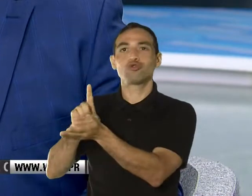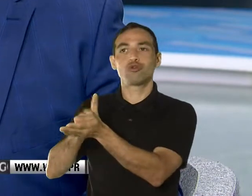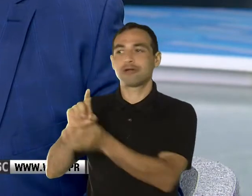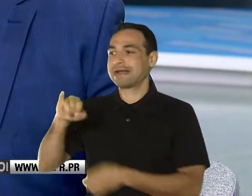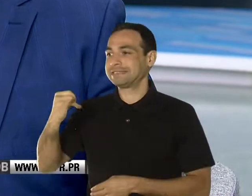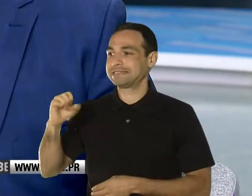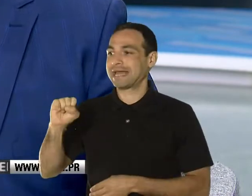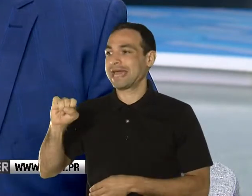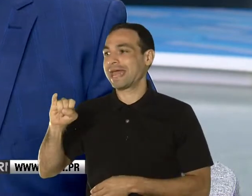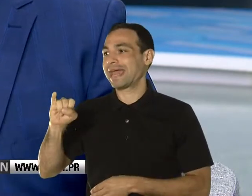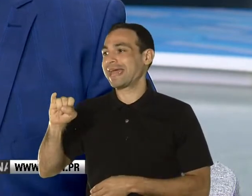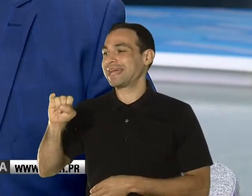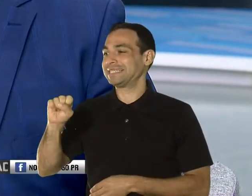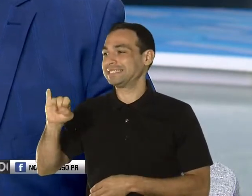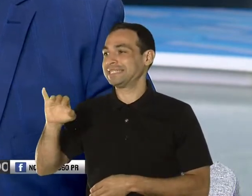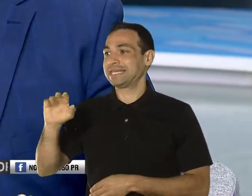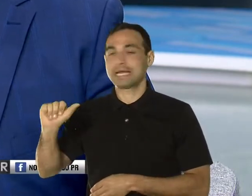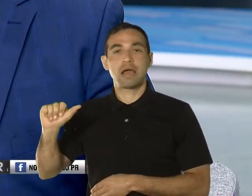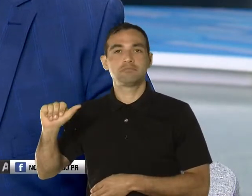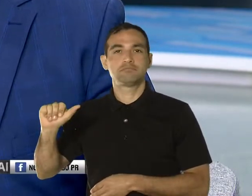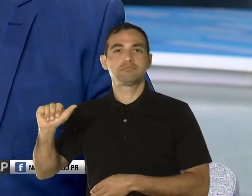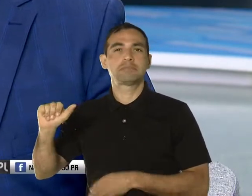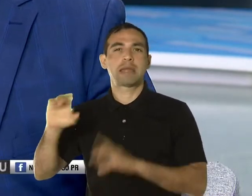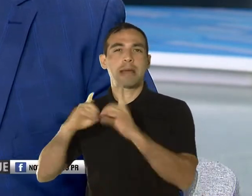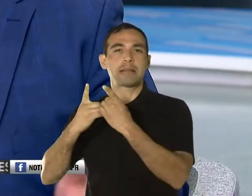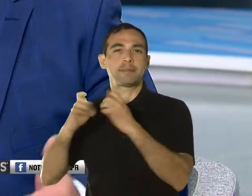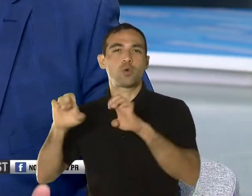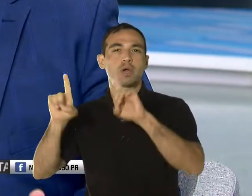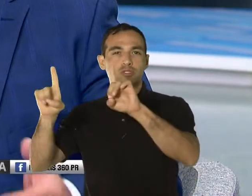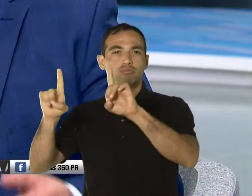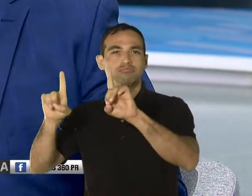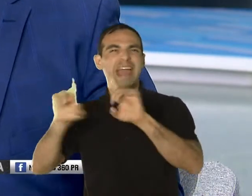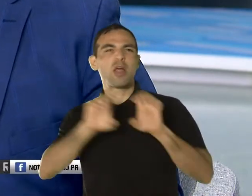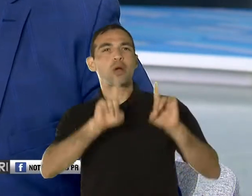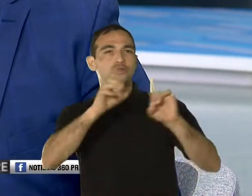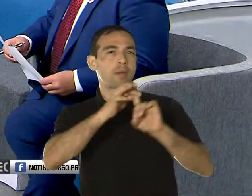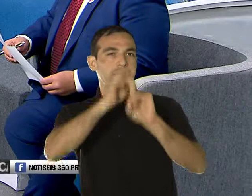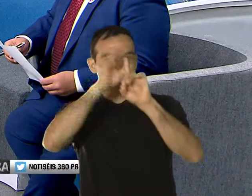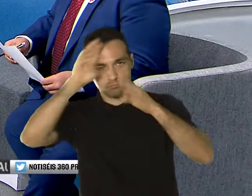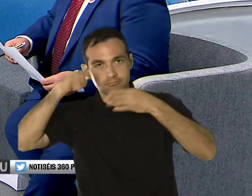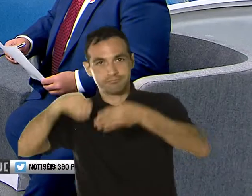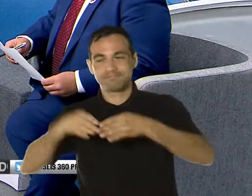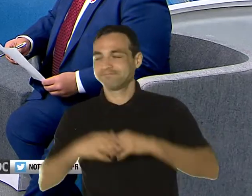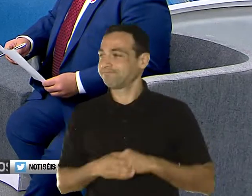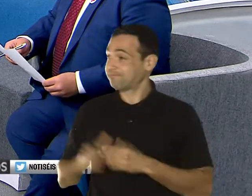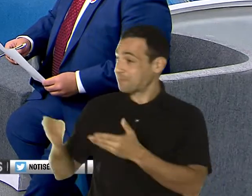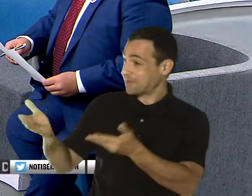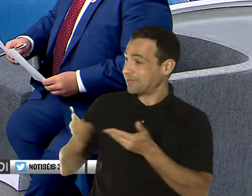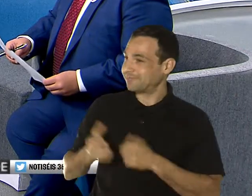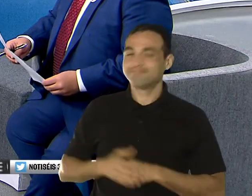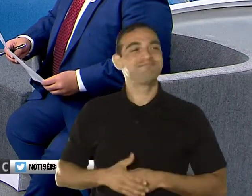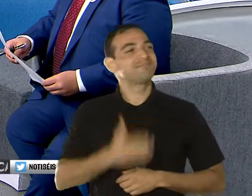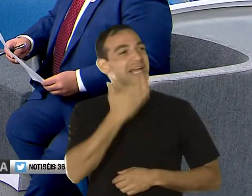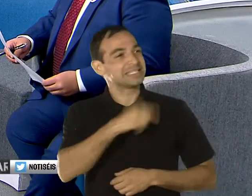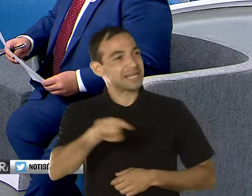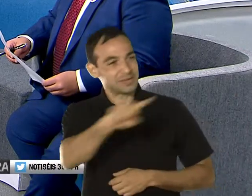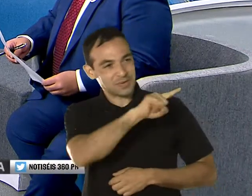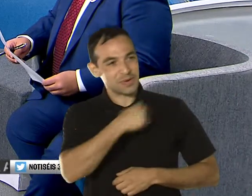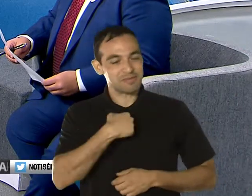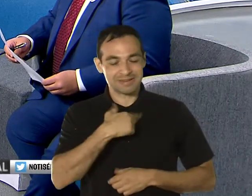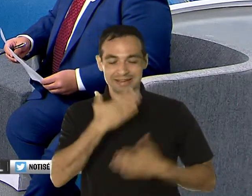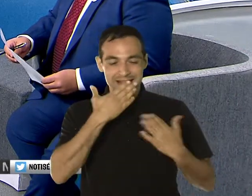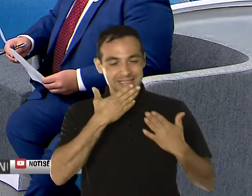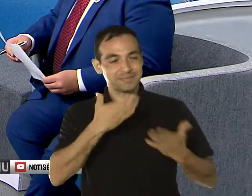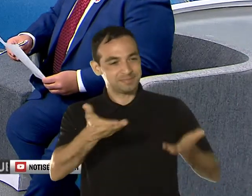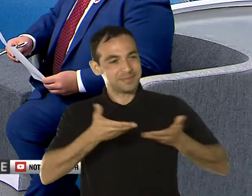asociada interina de Educación Especial del Departamento de Educación y la damos la bienvenida, gracias por acompañarnos. Saludos a todos, gracias por recibirnos en su